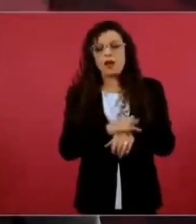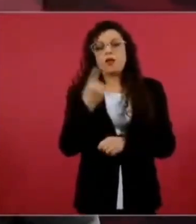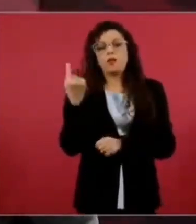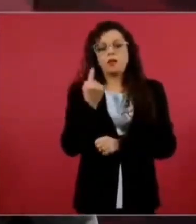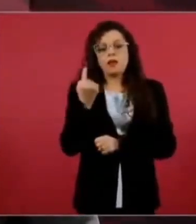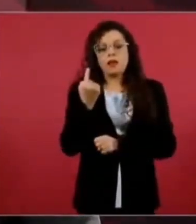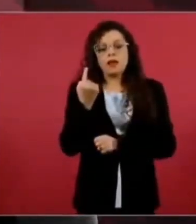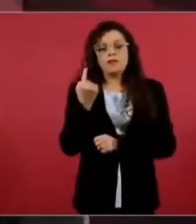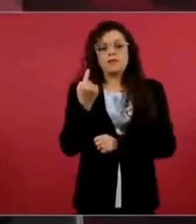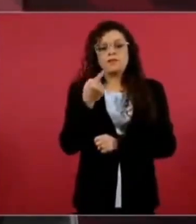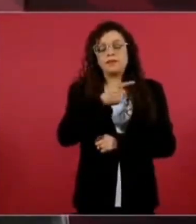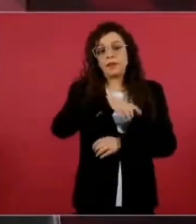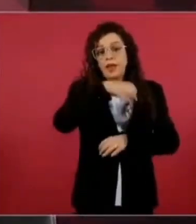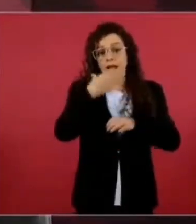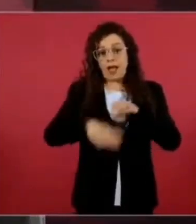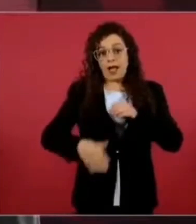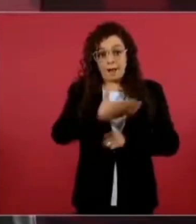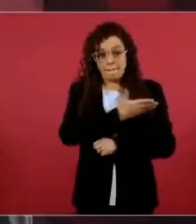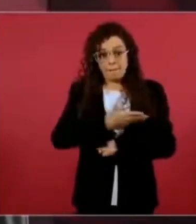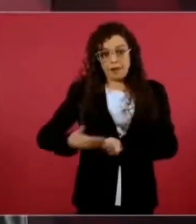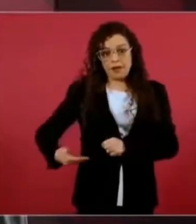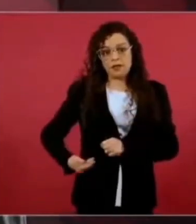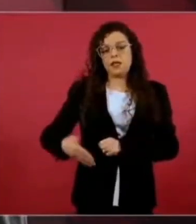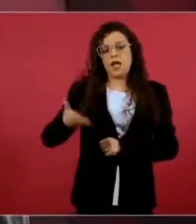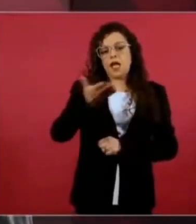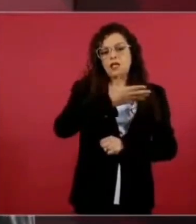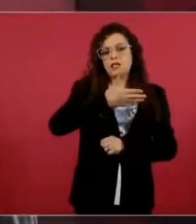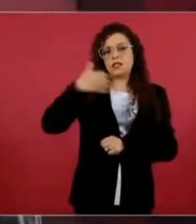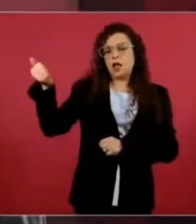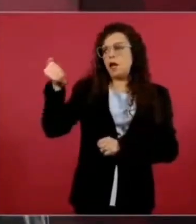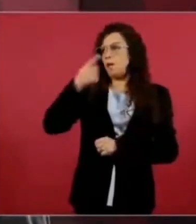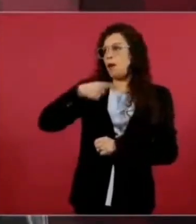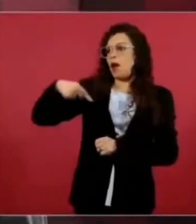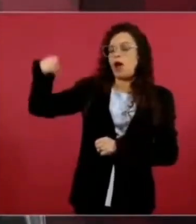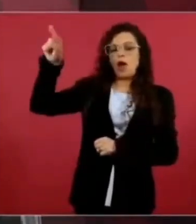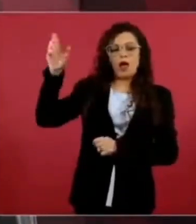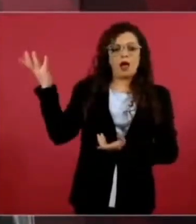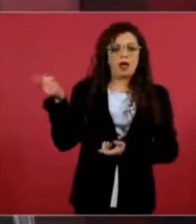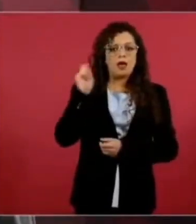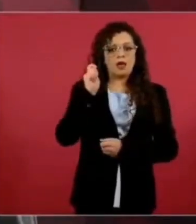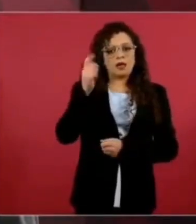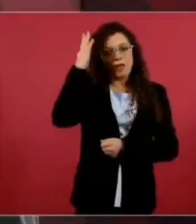española, de Iberdrola.